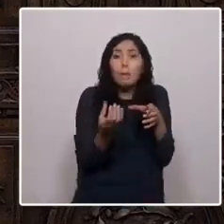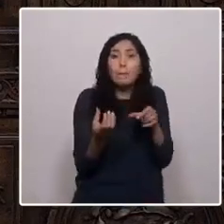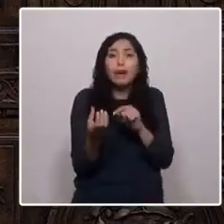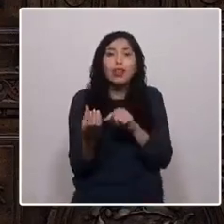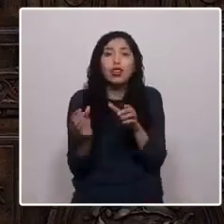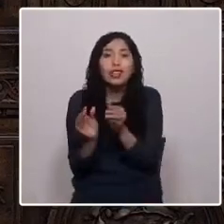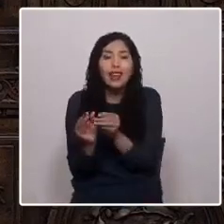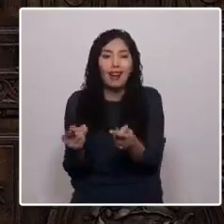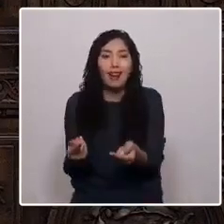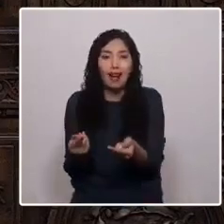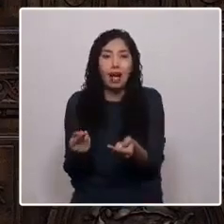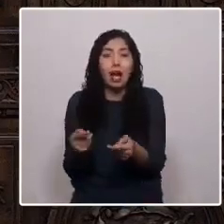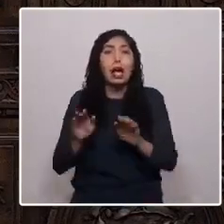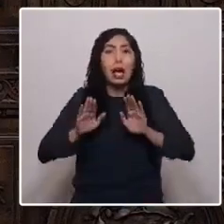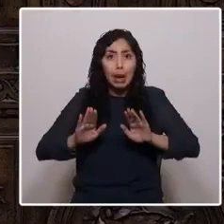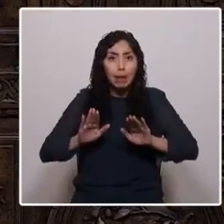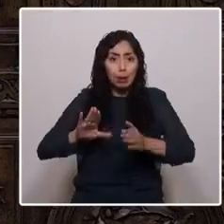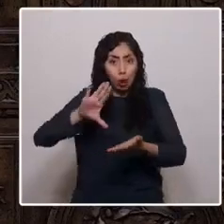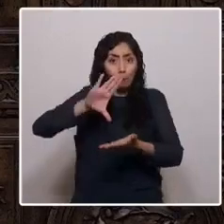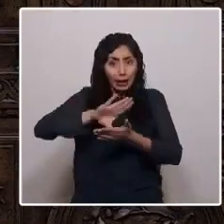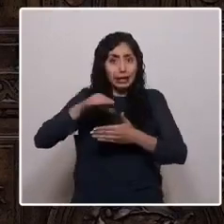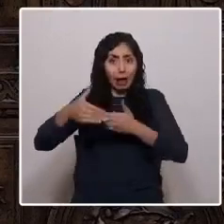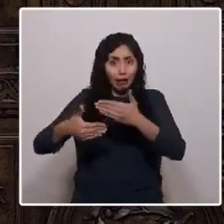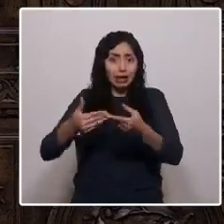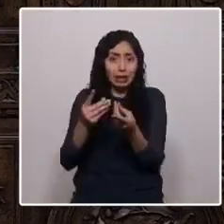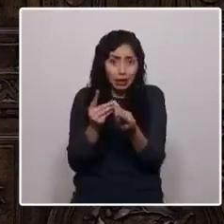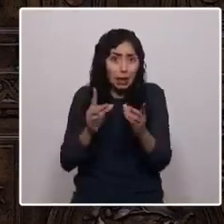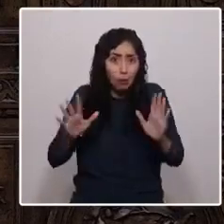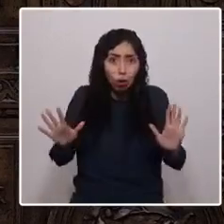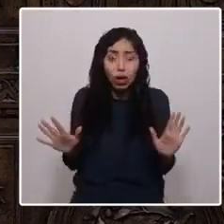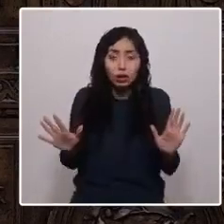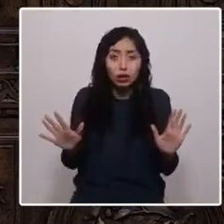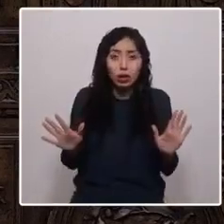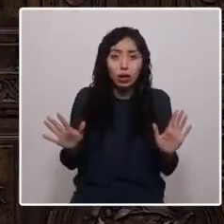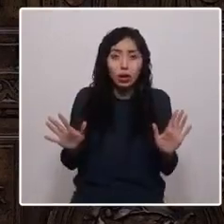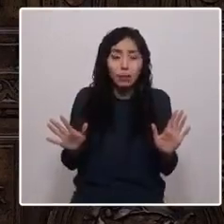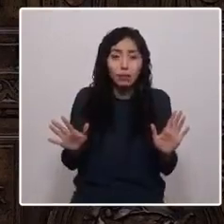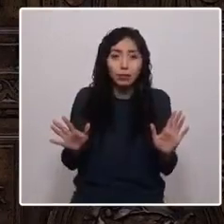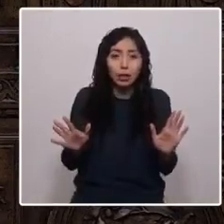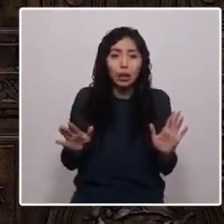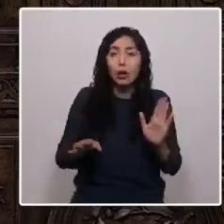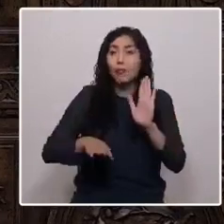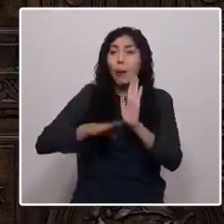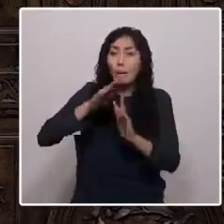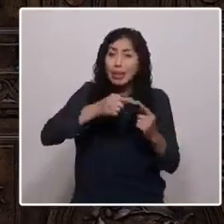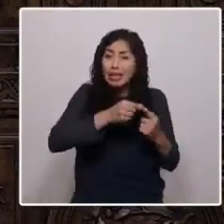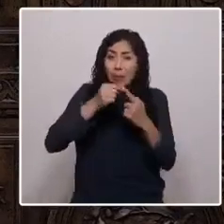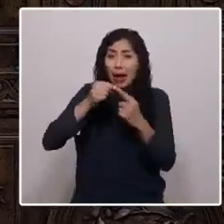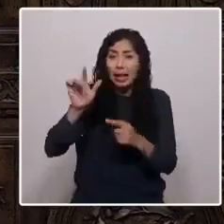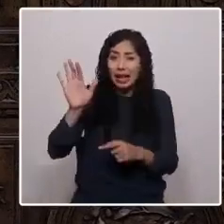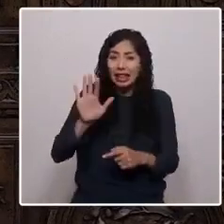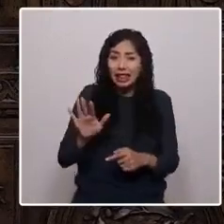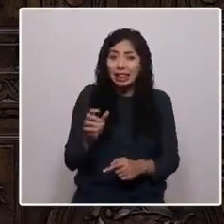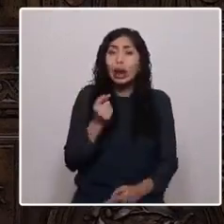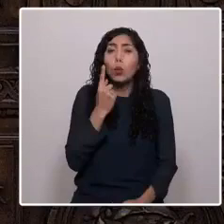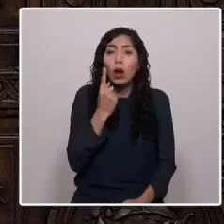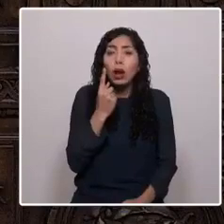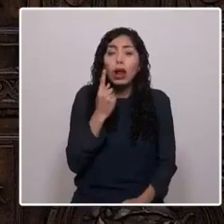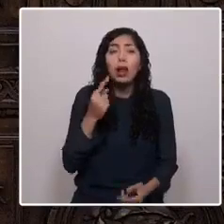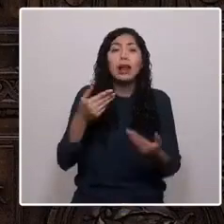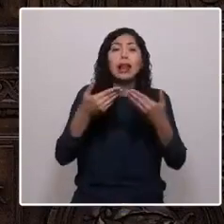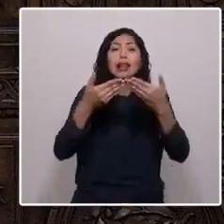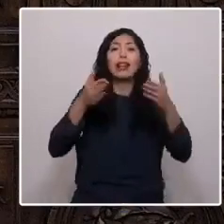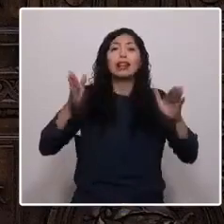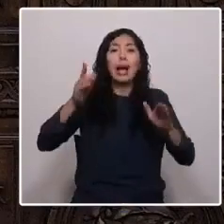en democracia, donde característica fundamental es la libertad de pensamiento,